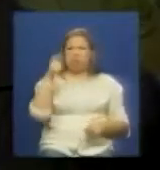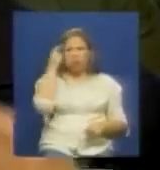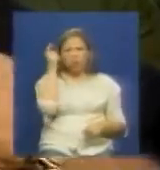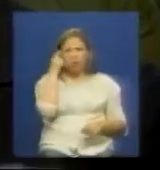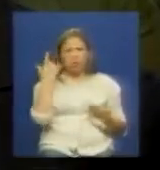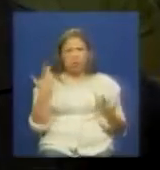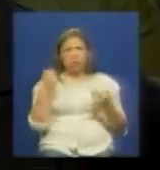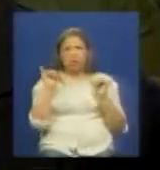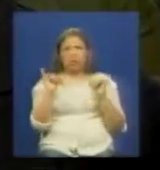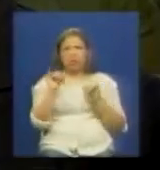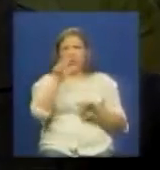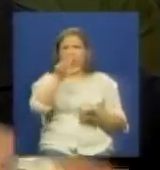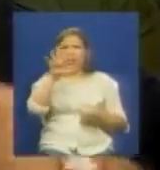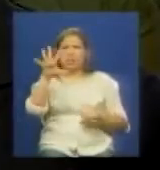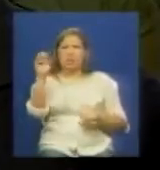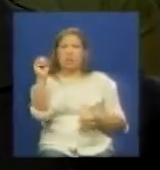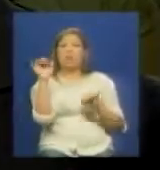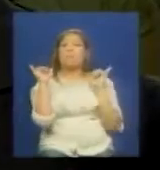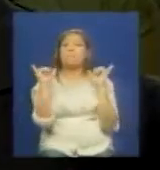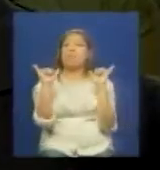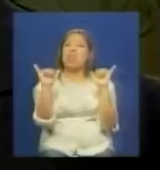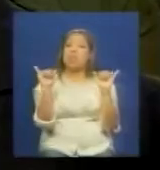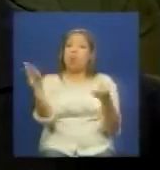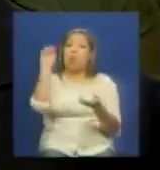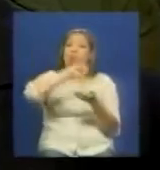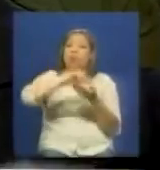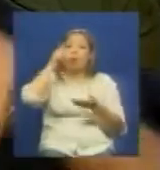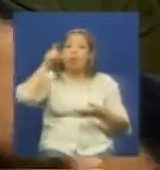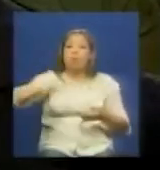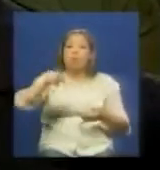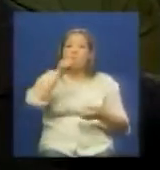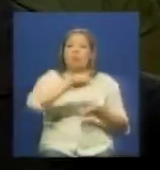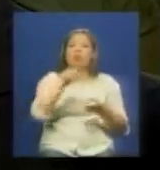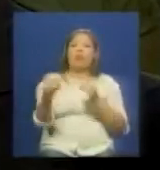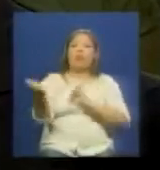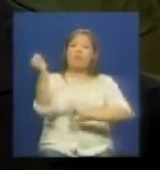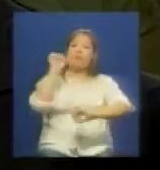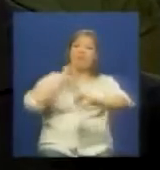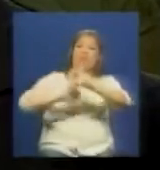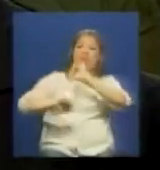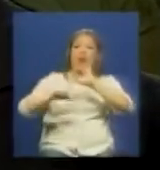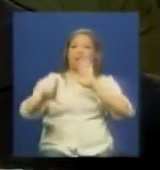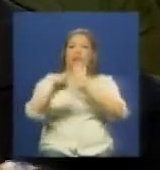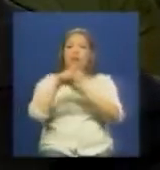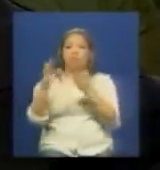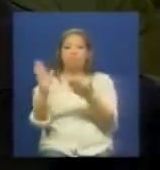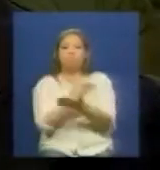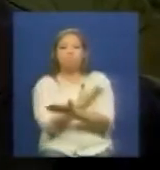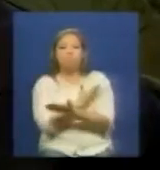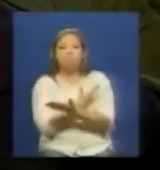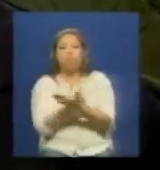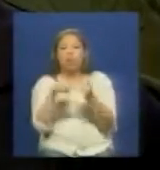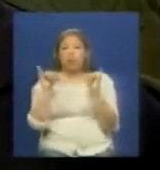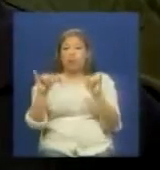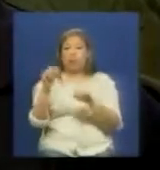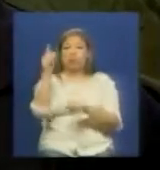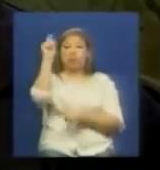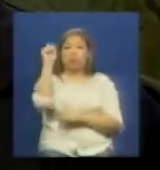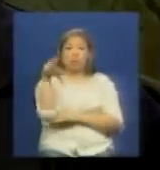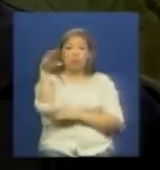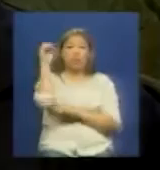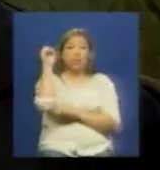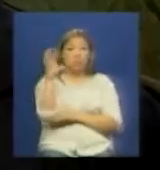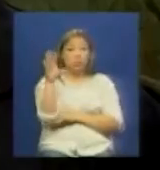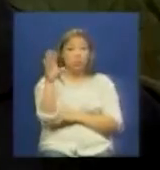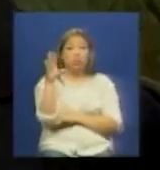que ese mismo 350 va a ser utilizado por el pueblo para impedir que ellos desde esa trinchera que acaban de